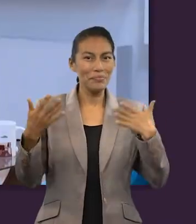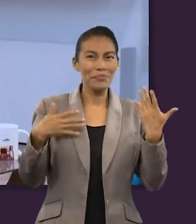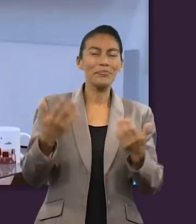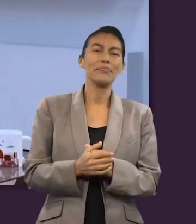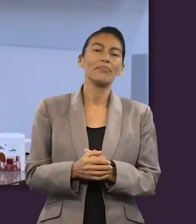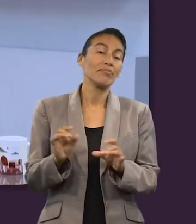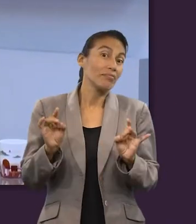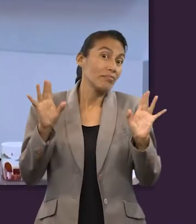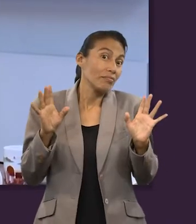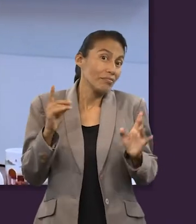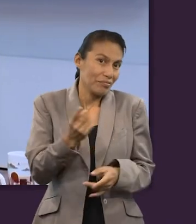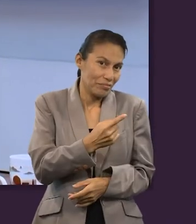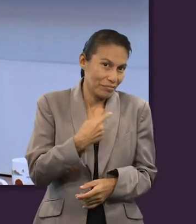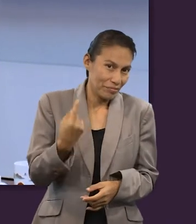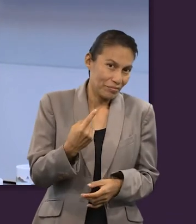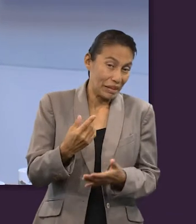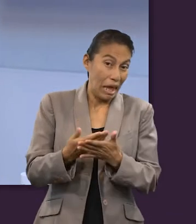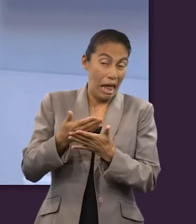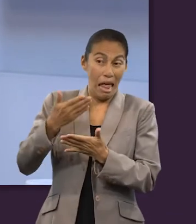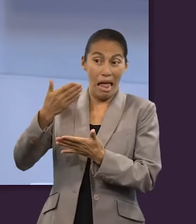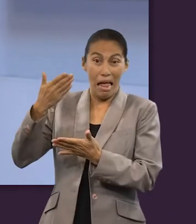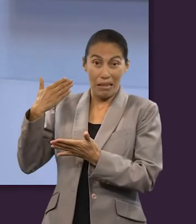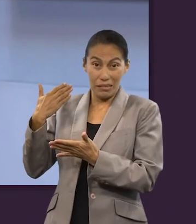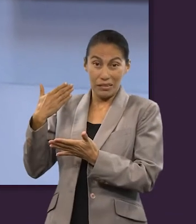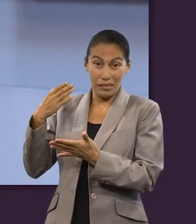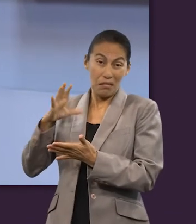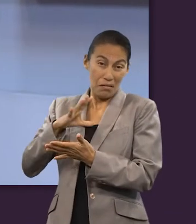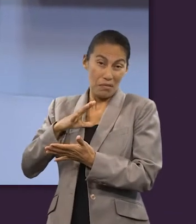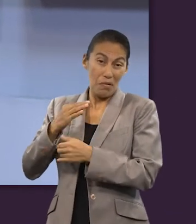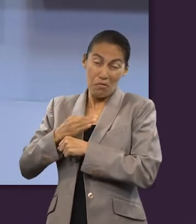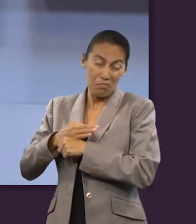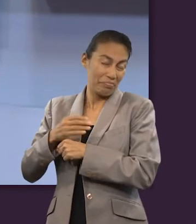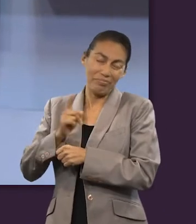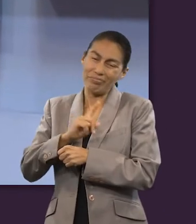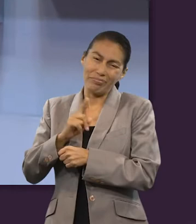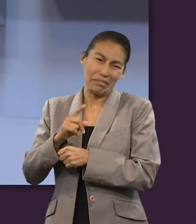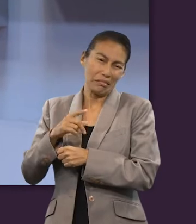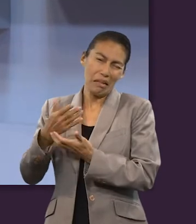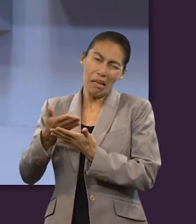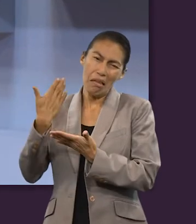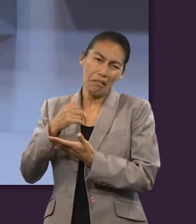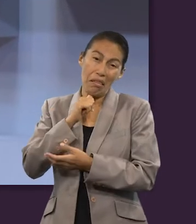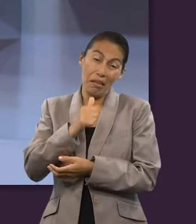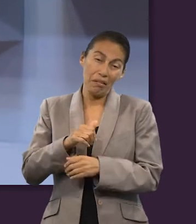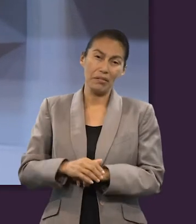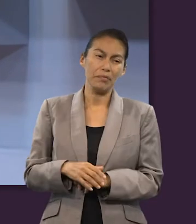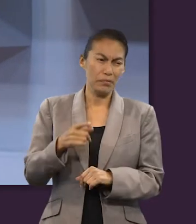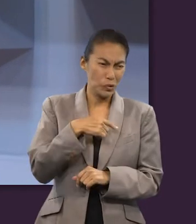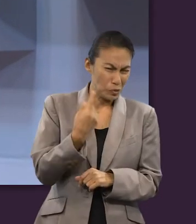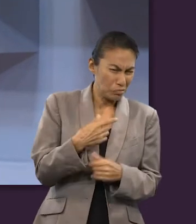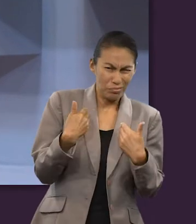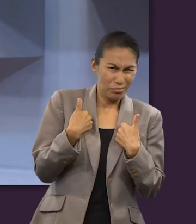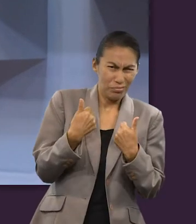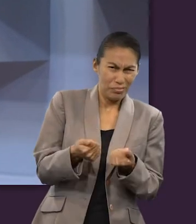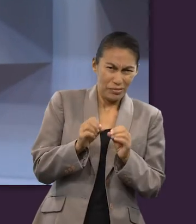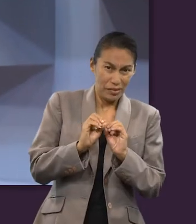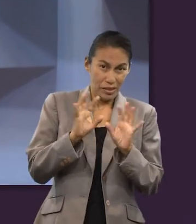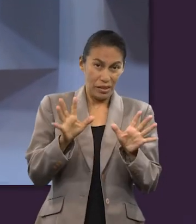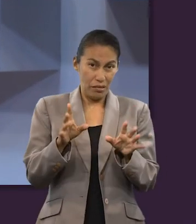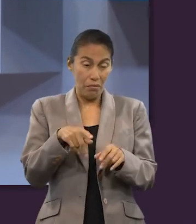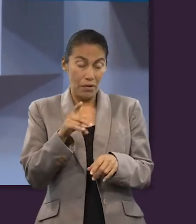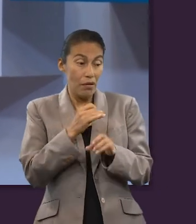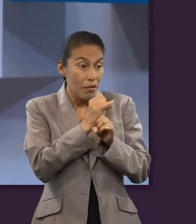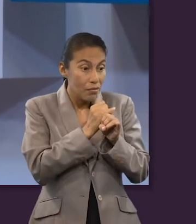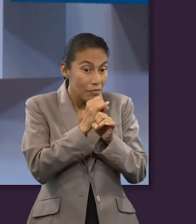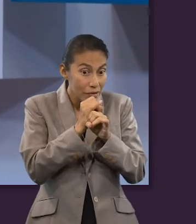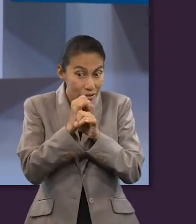desde hace mucho tiempo se dejaron de practicar todas estas ceremonias, se nos hace un poco confuso y tenemos que irnos más